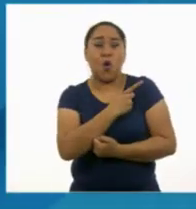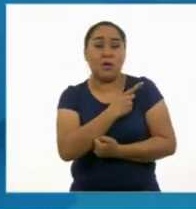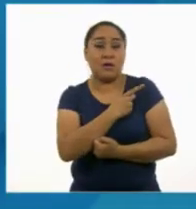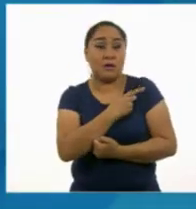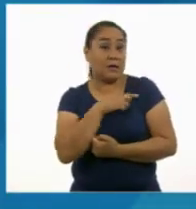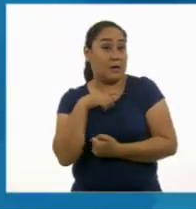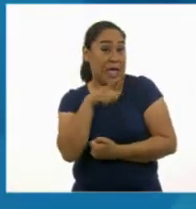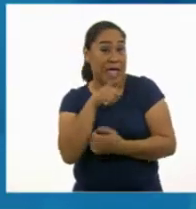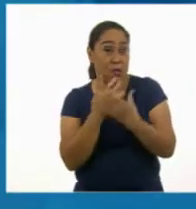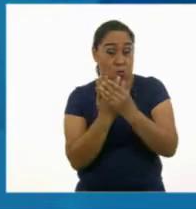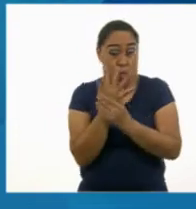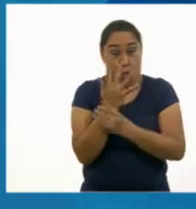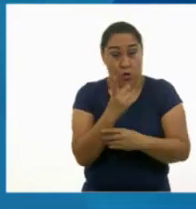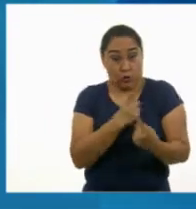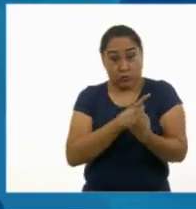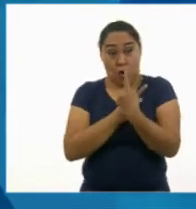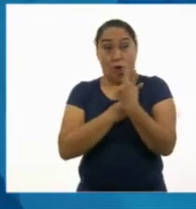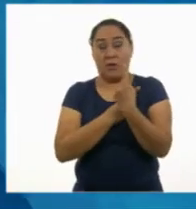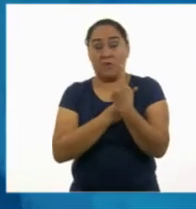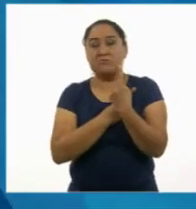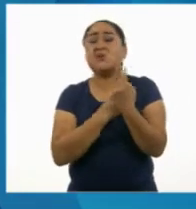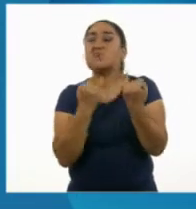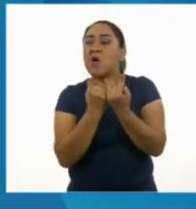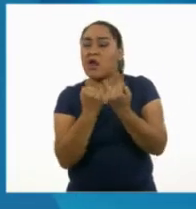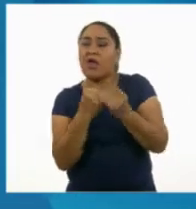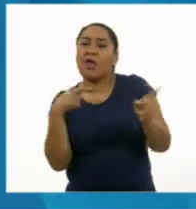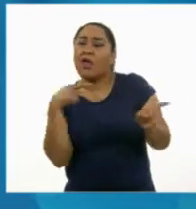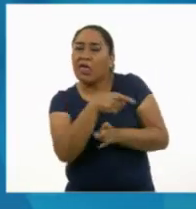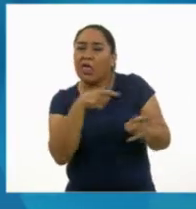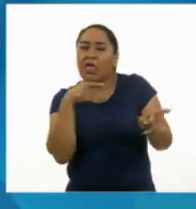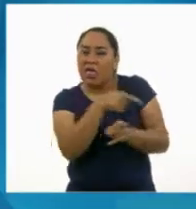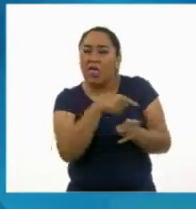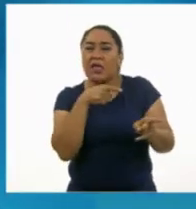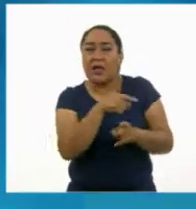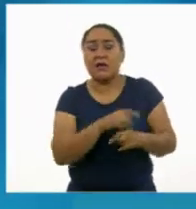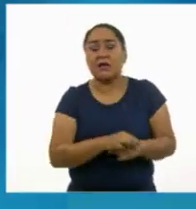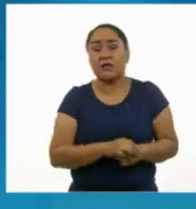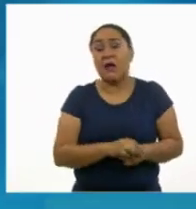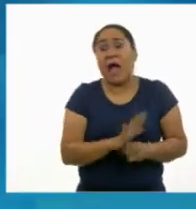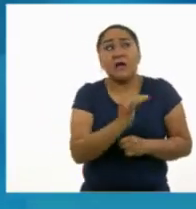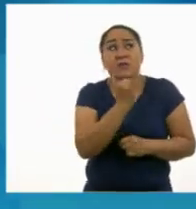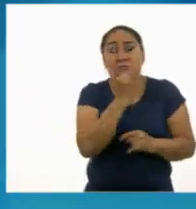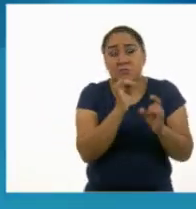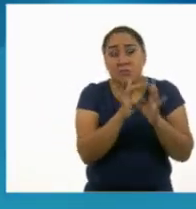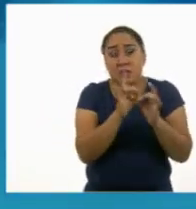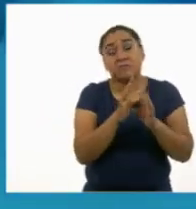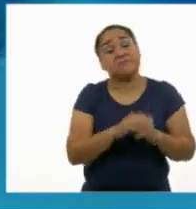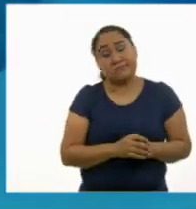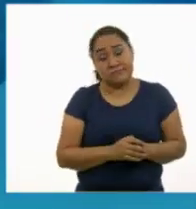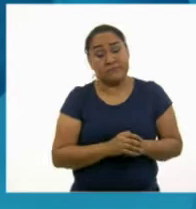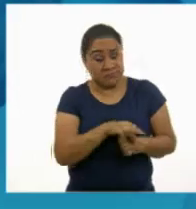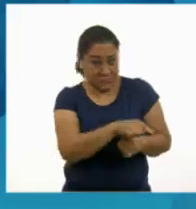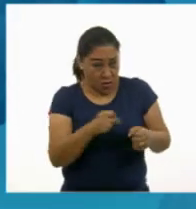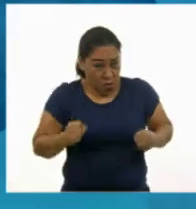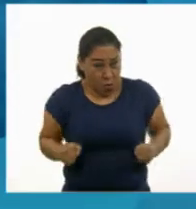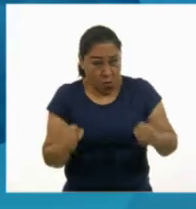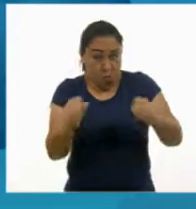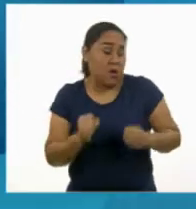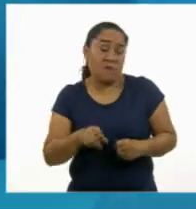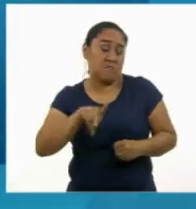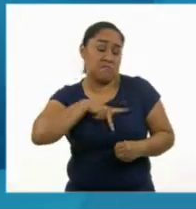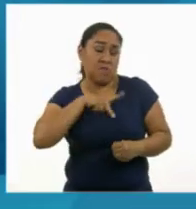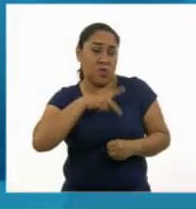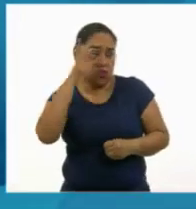no solo estaba solo, además lo molestaban. Ay, yo no sabía que era de ustedes. Sí, Guante, este columpio es nuestro.